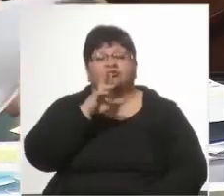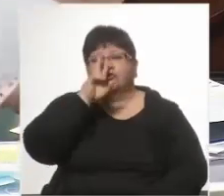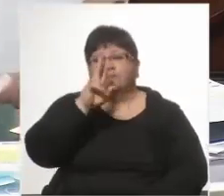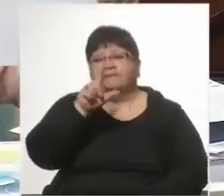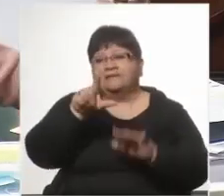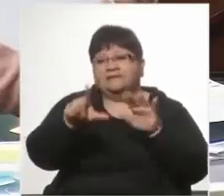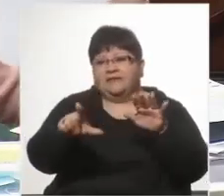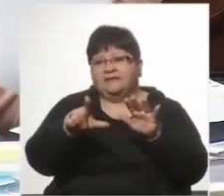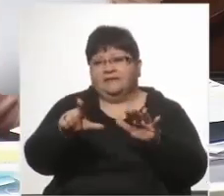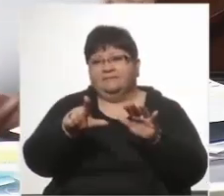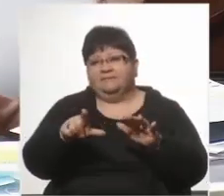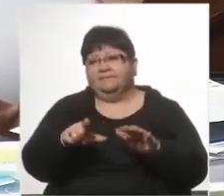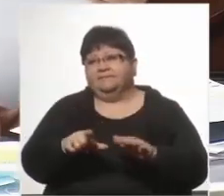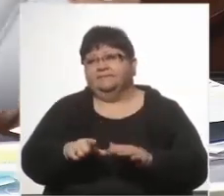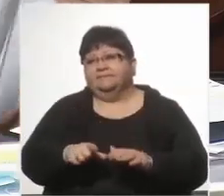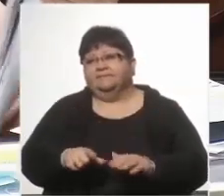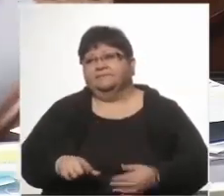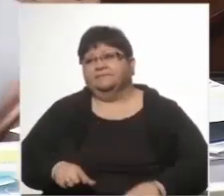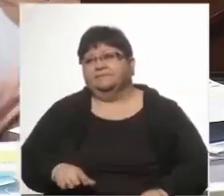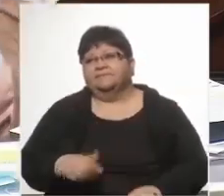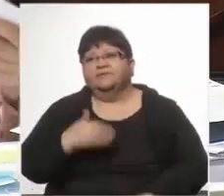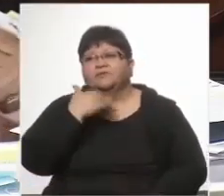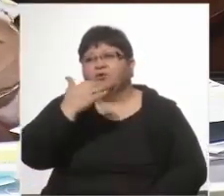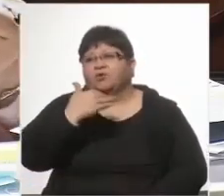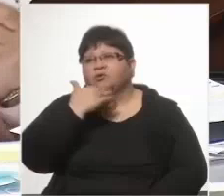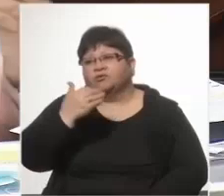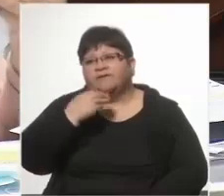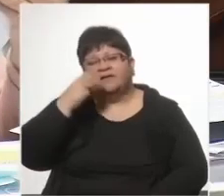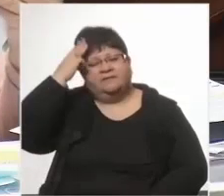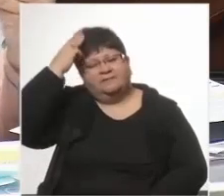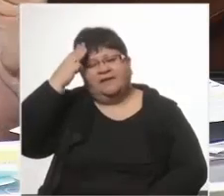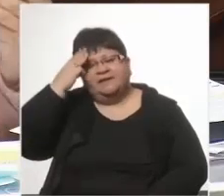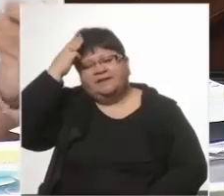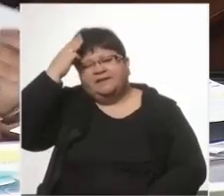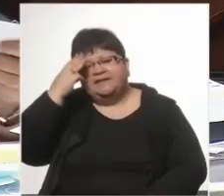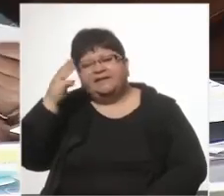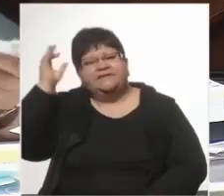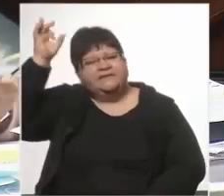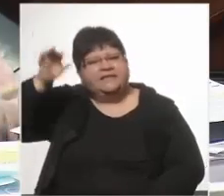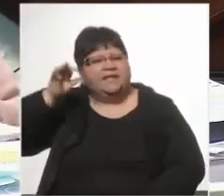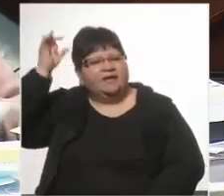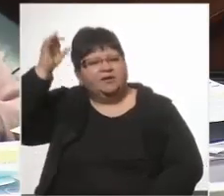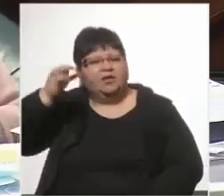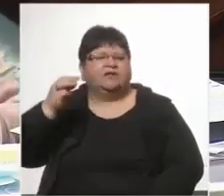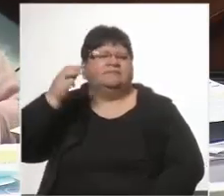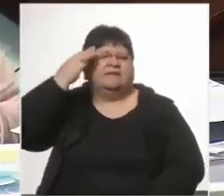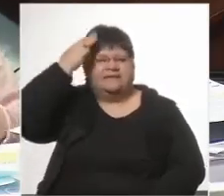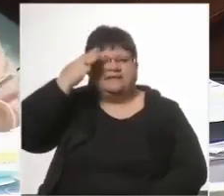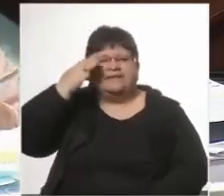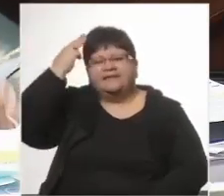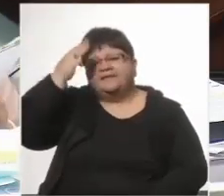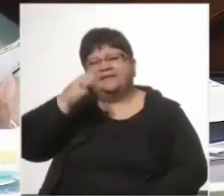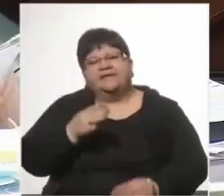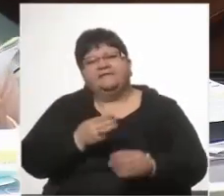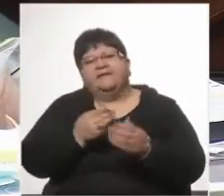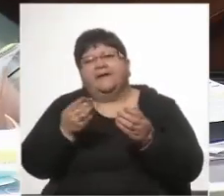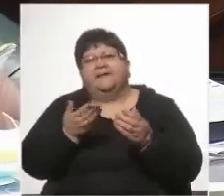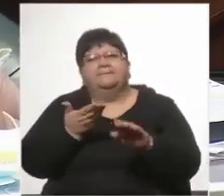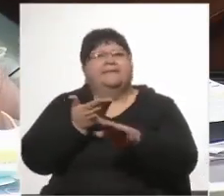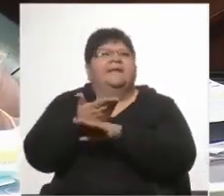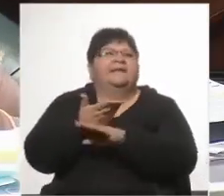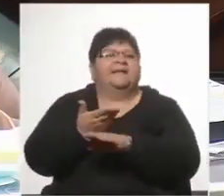Miren, yo no tenía la menor idea que Manini iba a ser senador, que al senador Manini le iban a pedir el desafuero, nada. Pero,